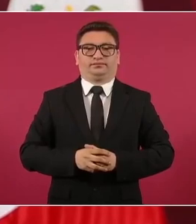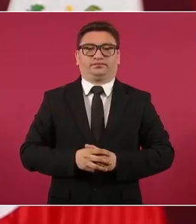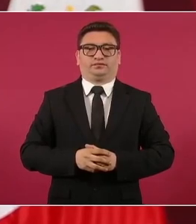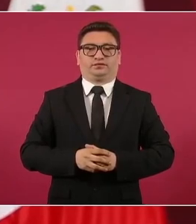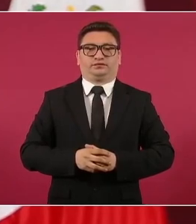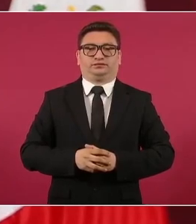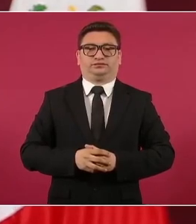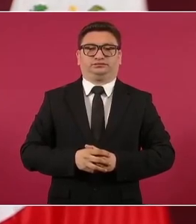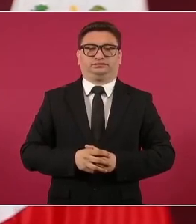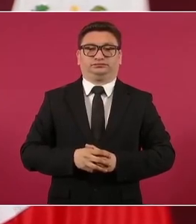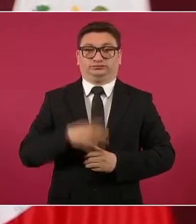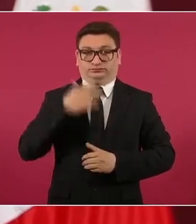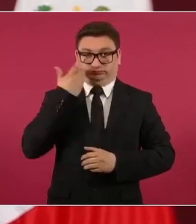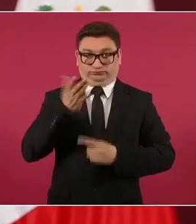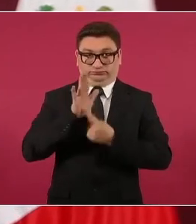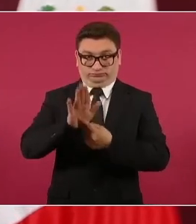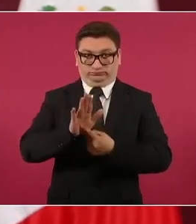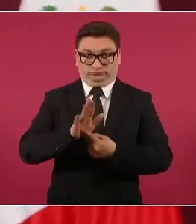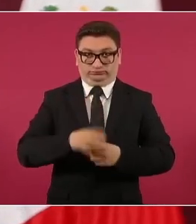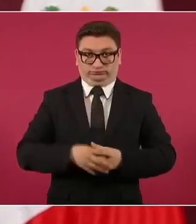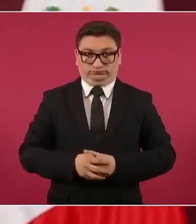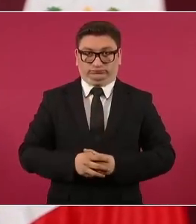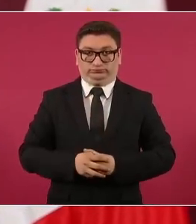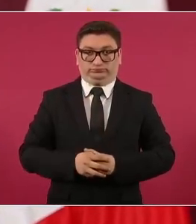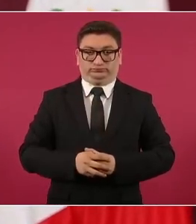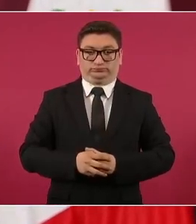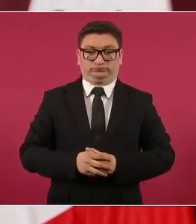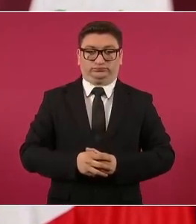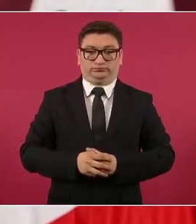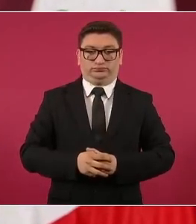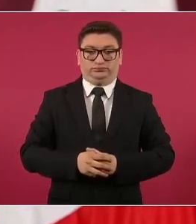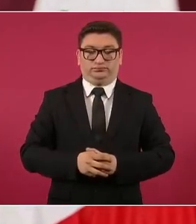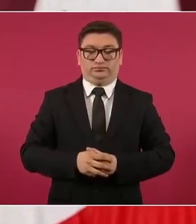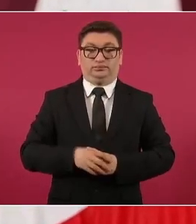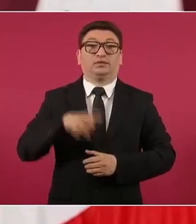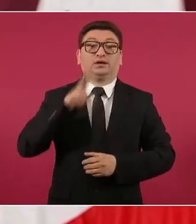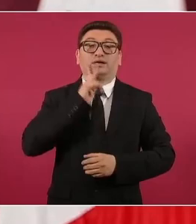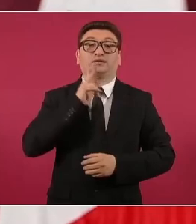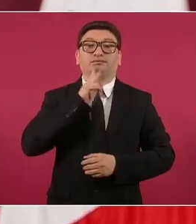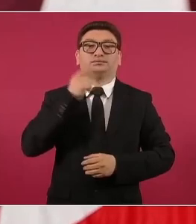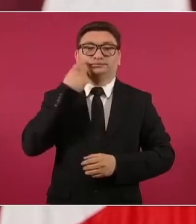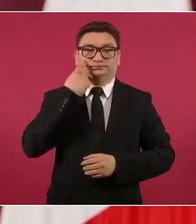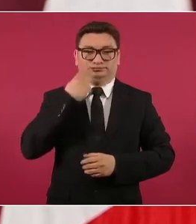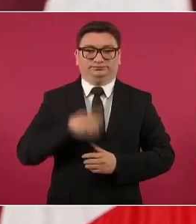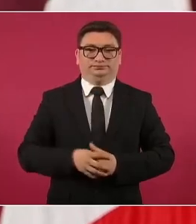Se las muestro para que…